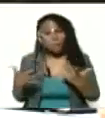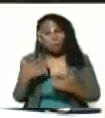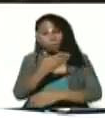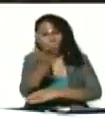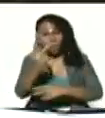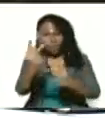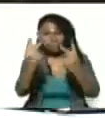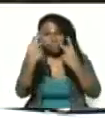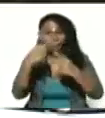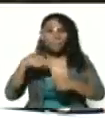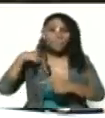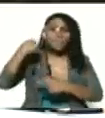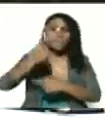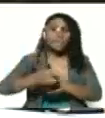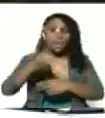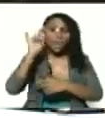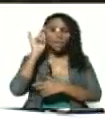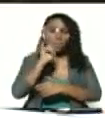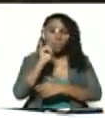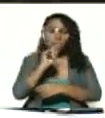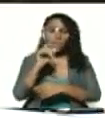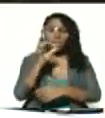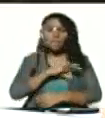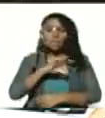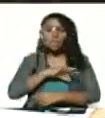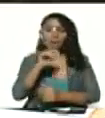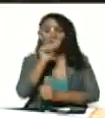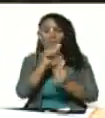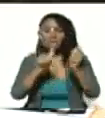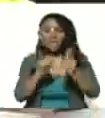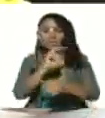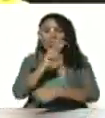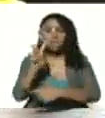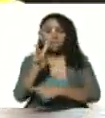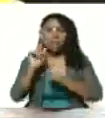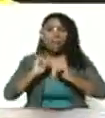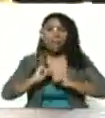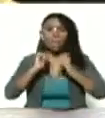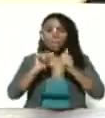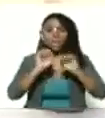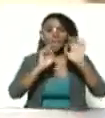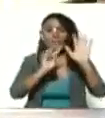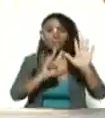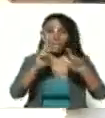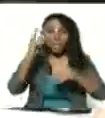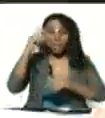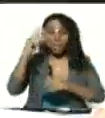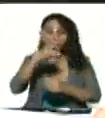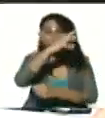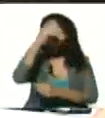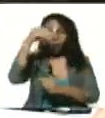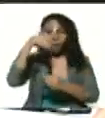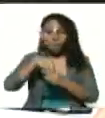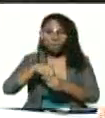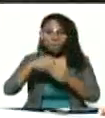ustedes mañana lunes señora vicepresidenta arrancan los 7 días de cuarentena